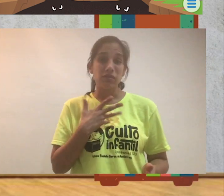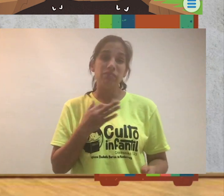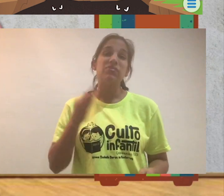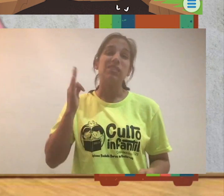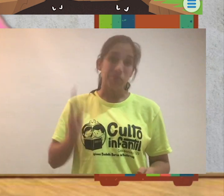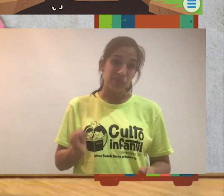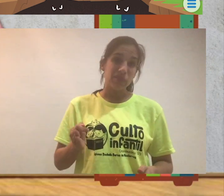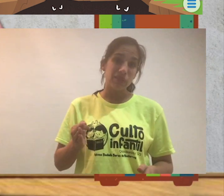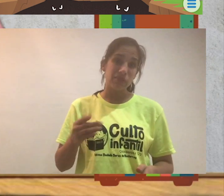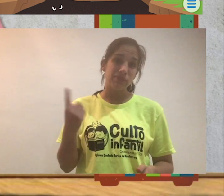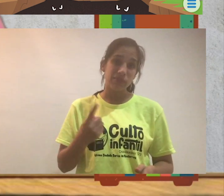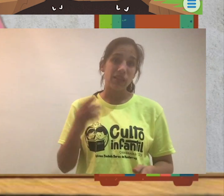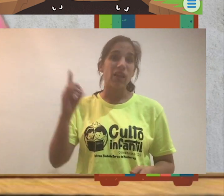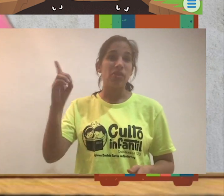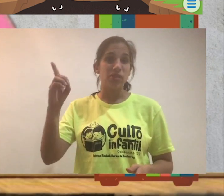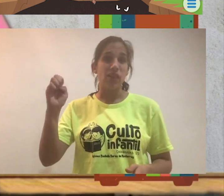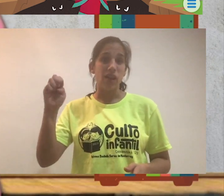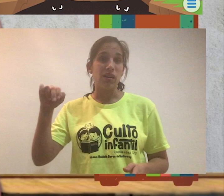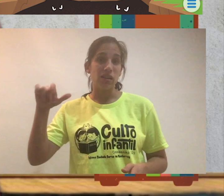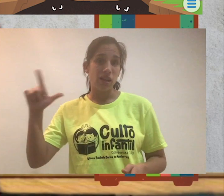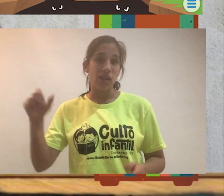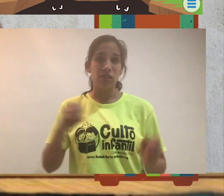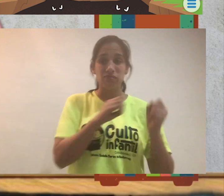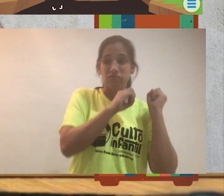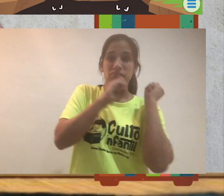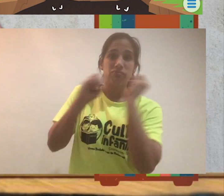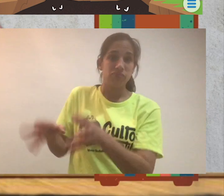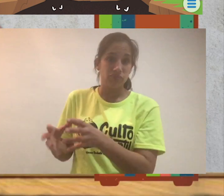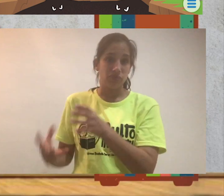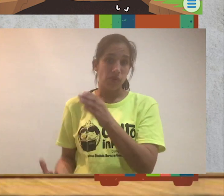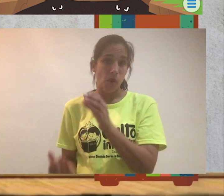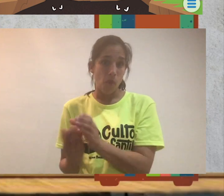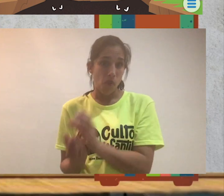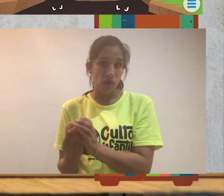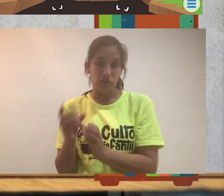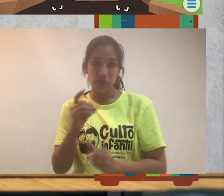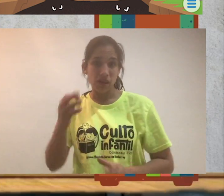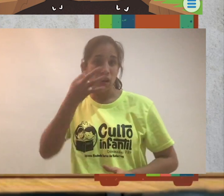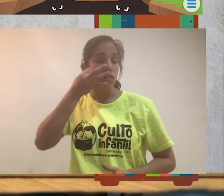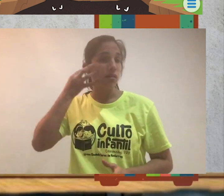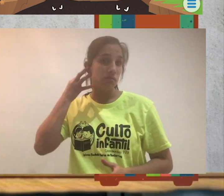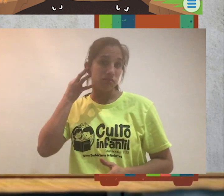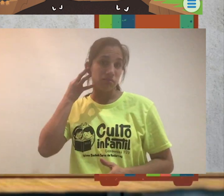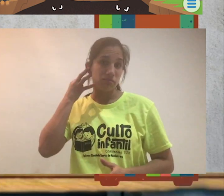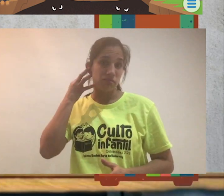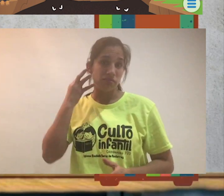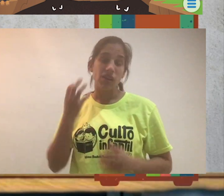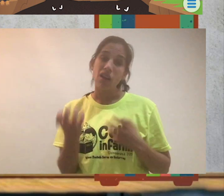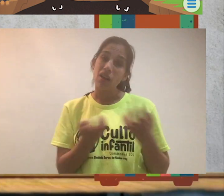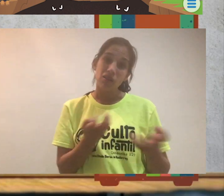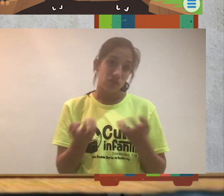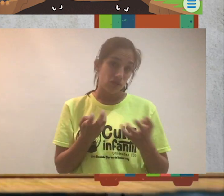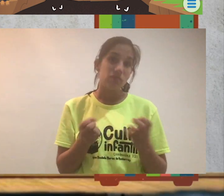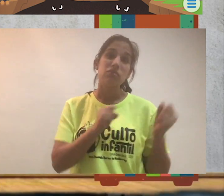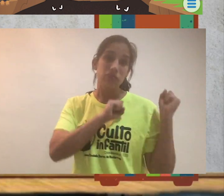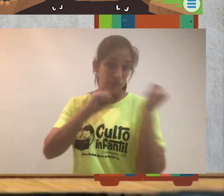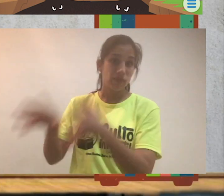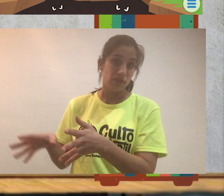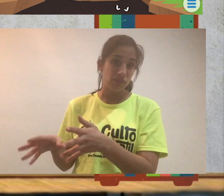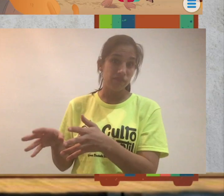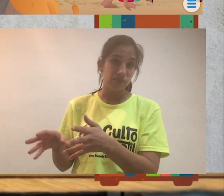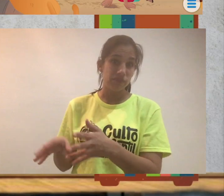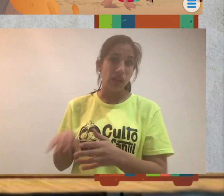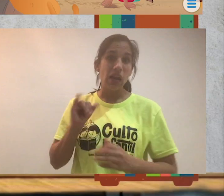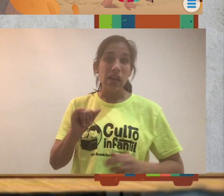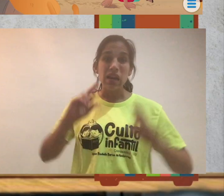aceptar que echaran a Daniel al foso de los leones. Entonces, Daniel fue lanzado al foso de los